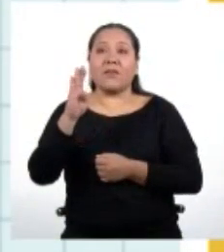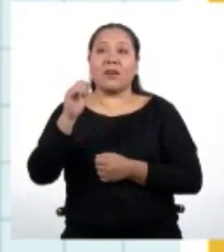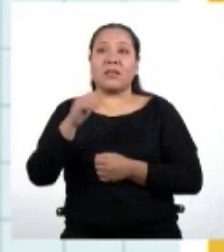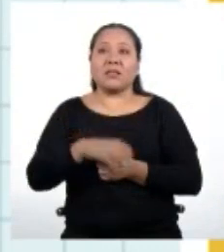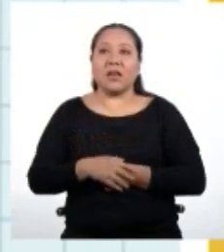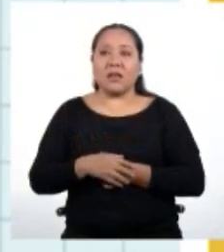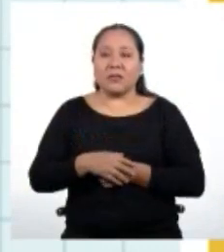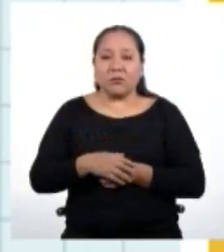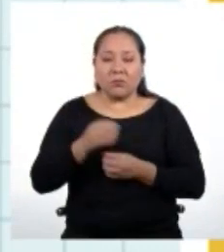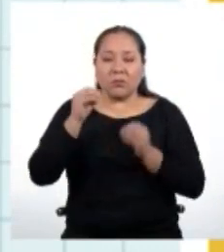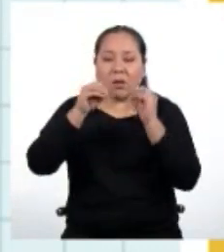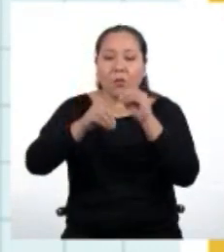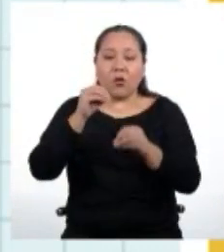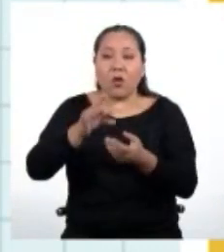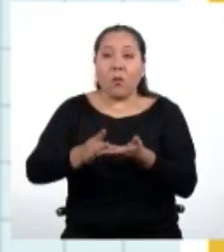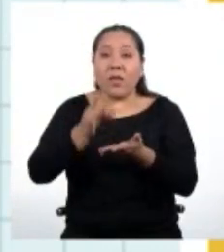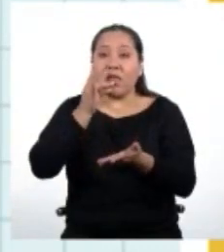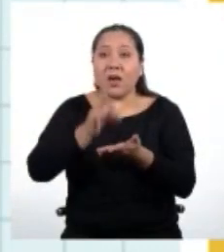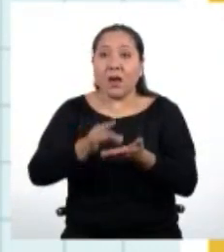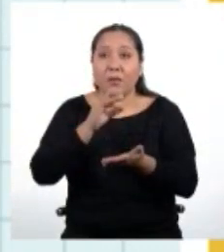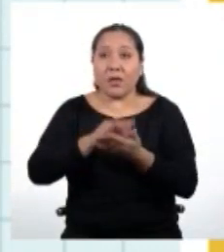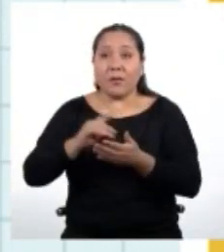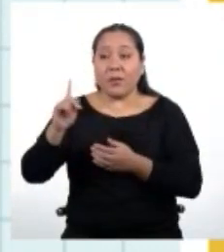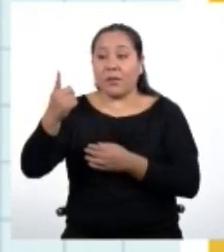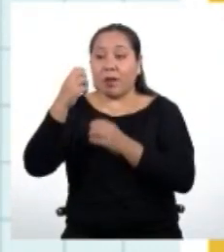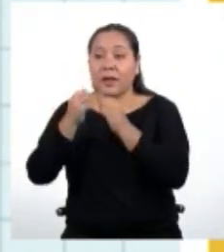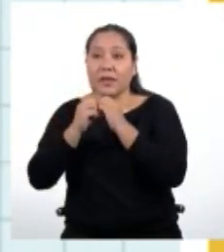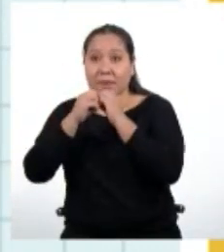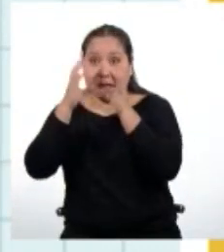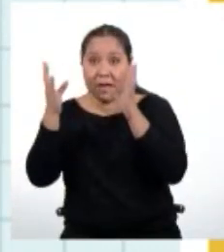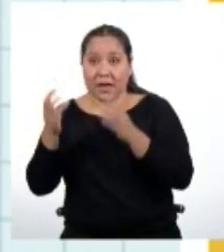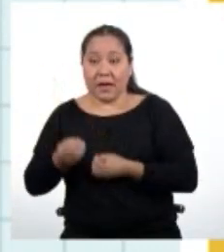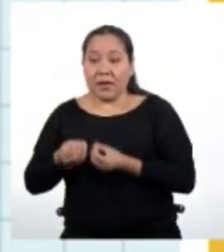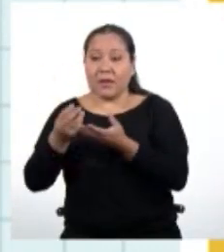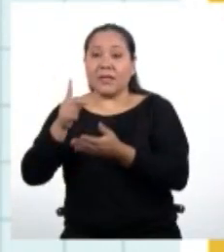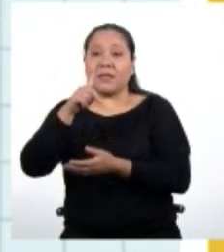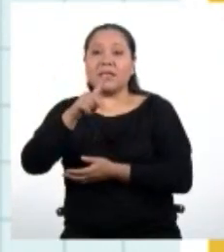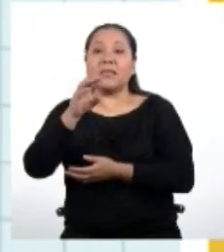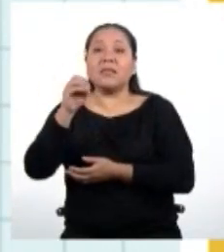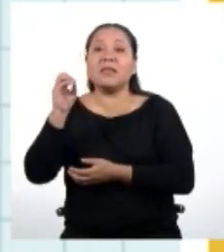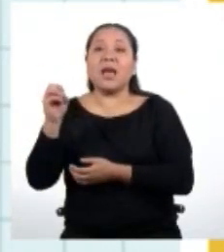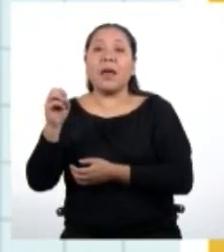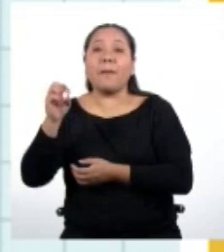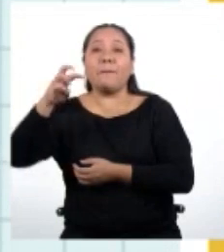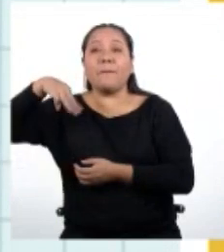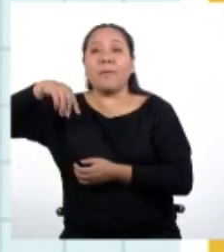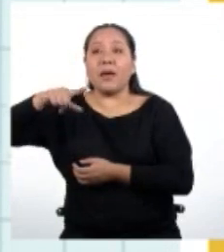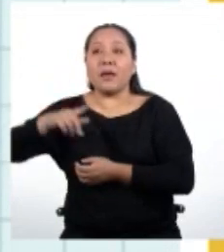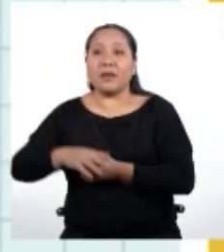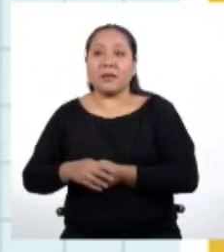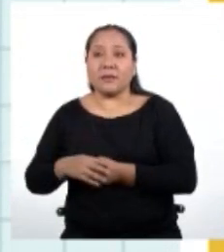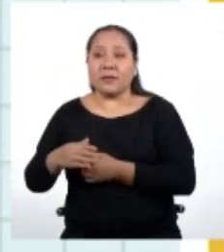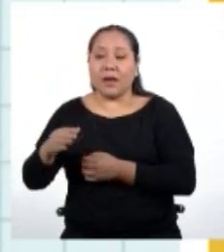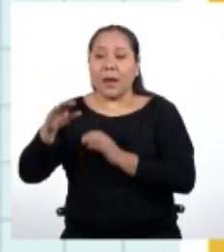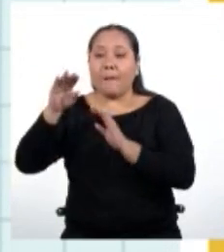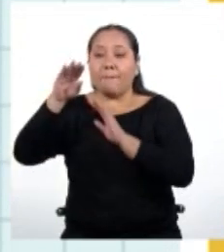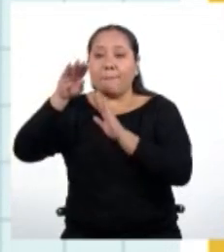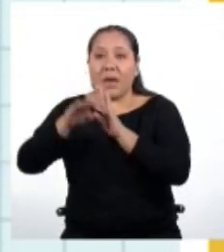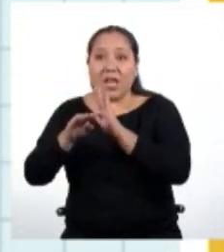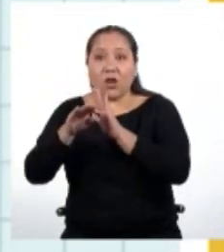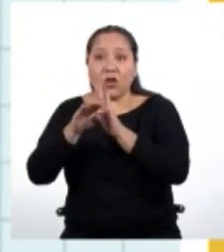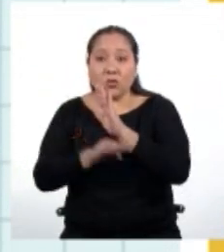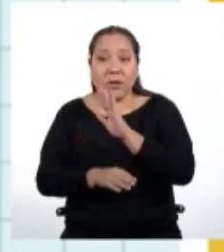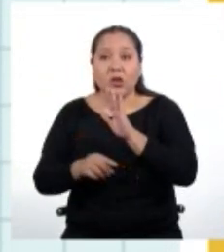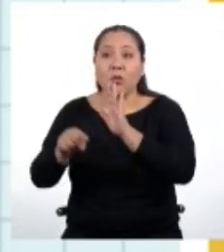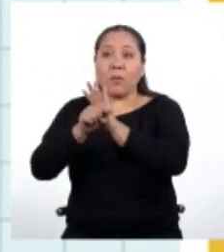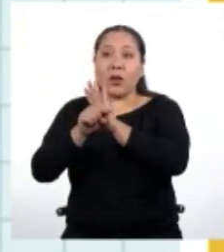suministrar la dosis de un medicamento. El primer día, la dosis debe ser de 100 miligramos y serán 5 miligramos menos cada uno de